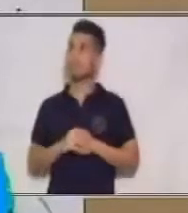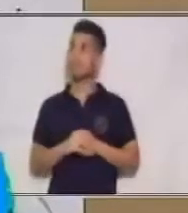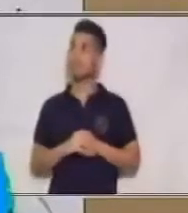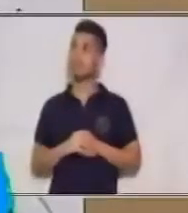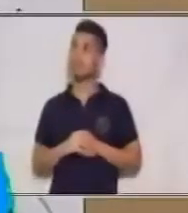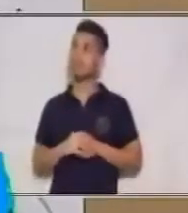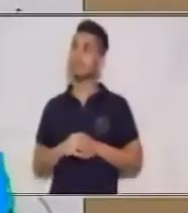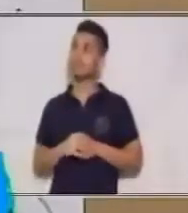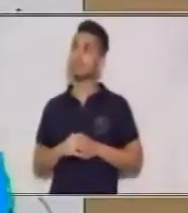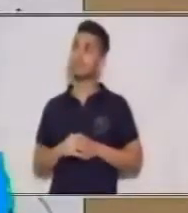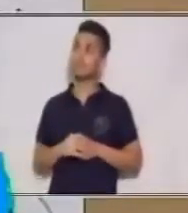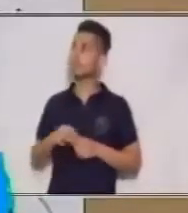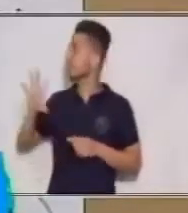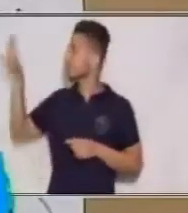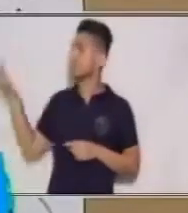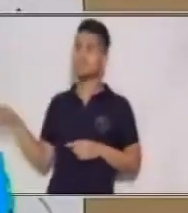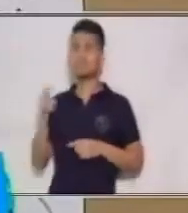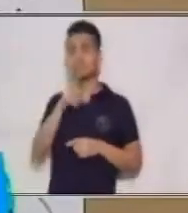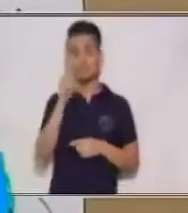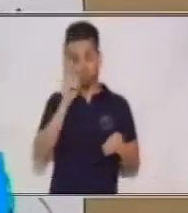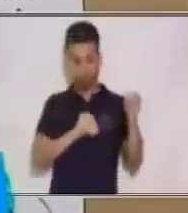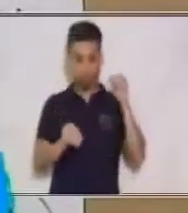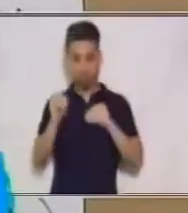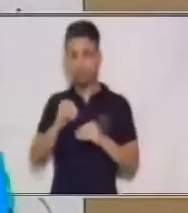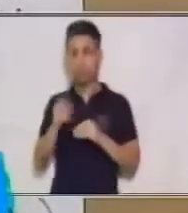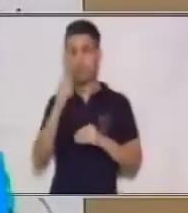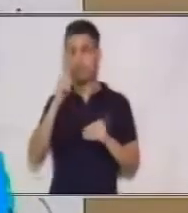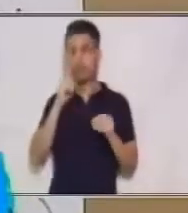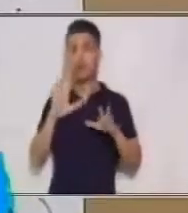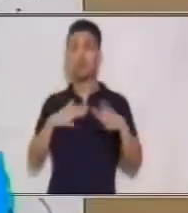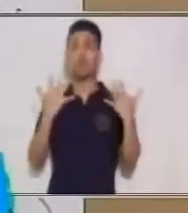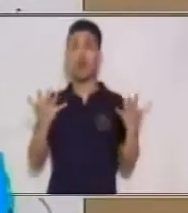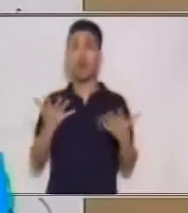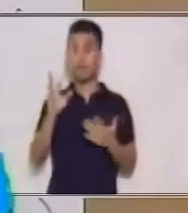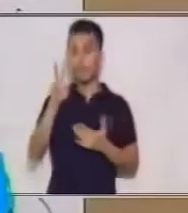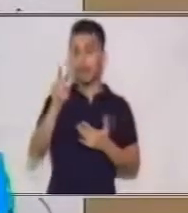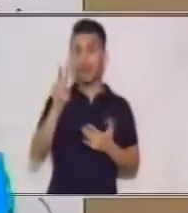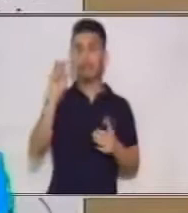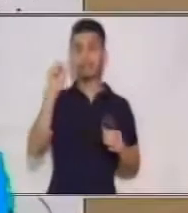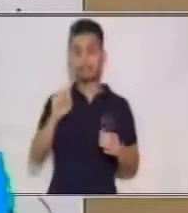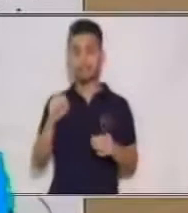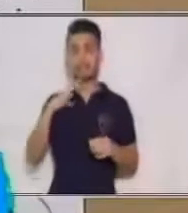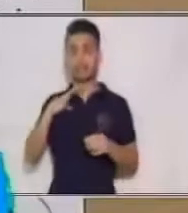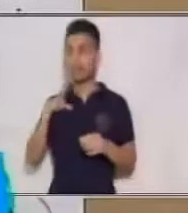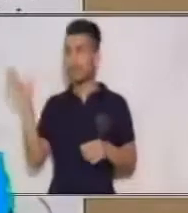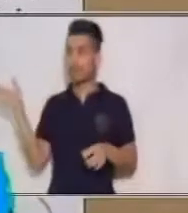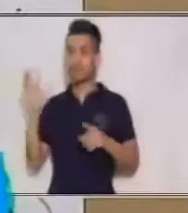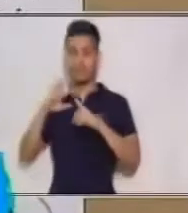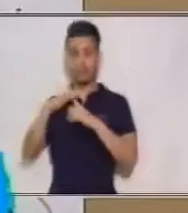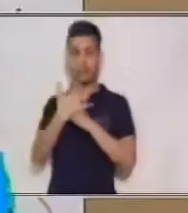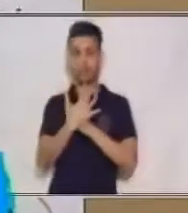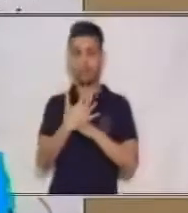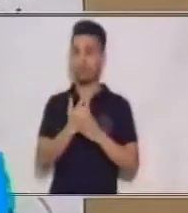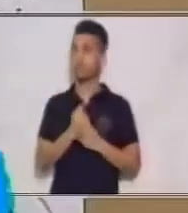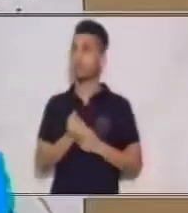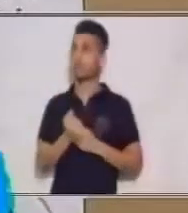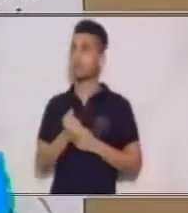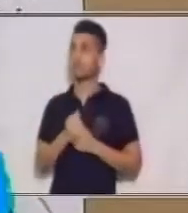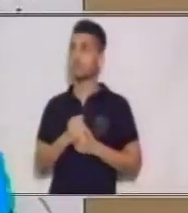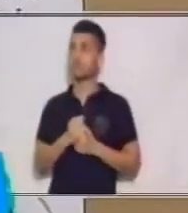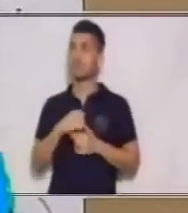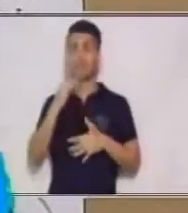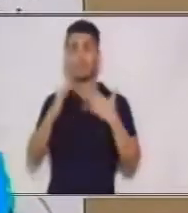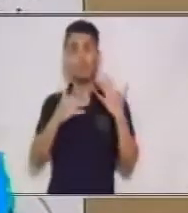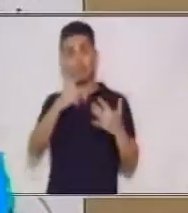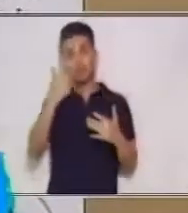esto lo vas a construir para ver cuáles parejas, si cumplen esa condición, esa relación. Y luego vas a